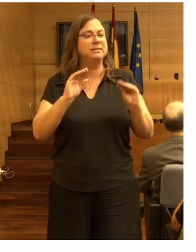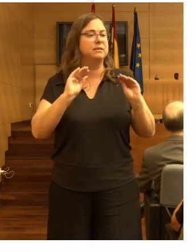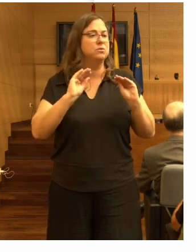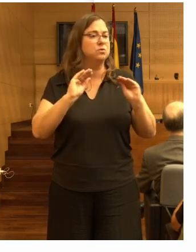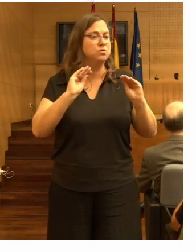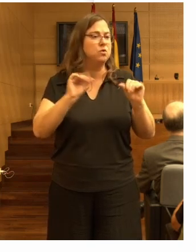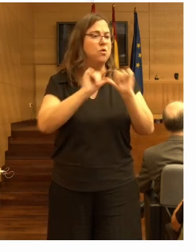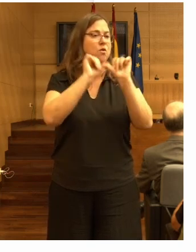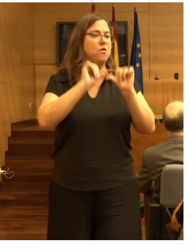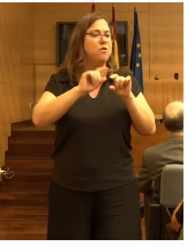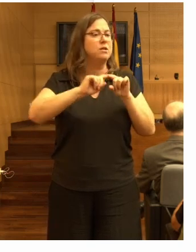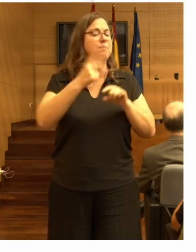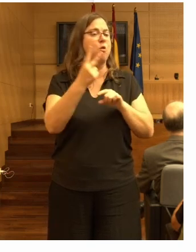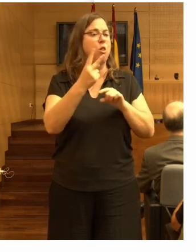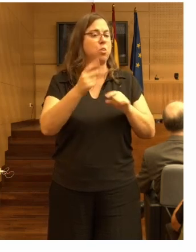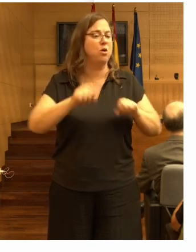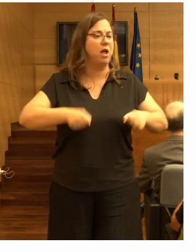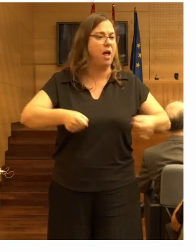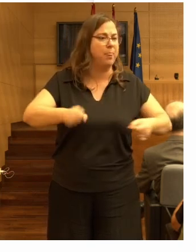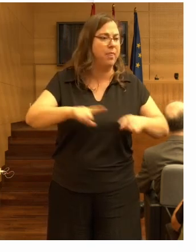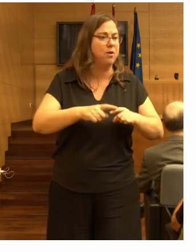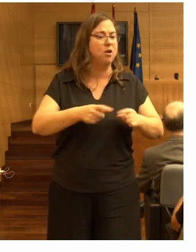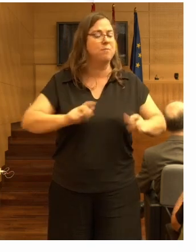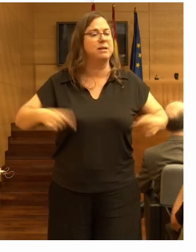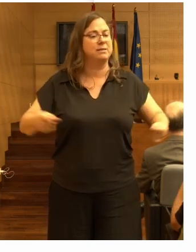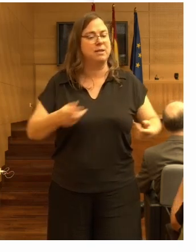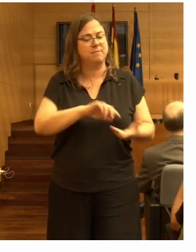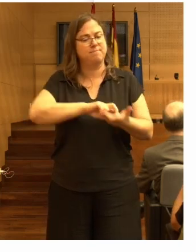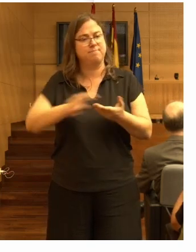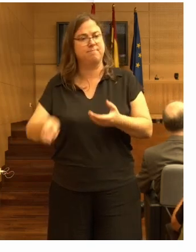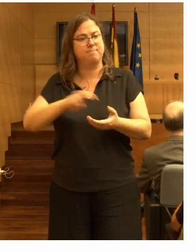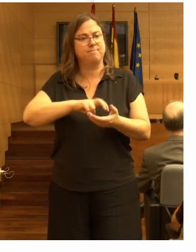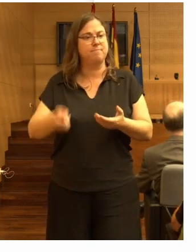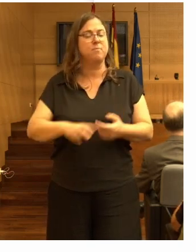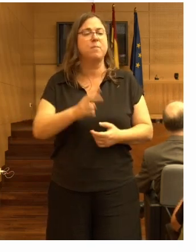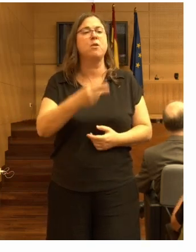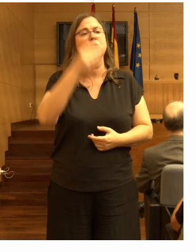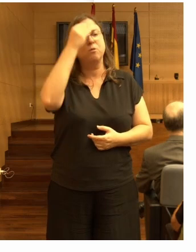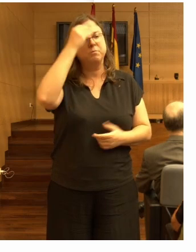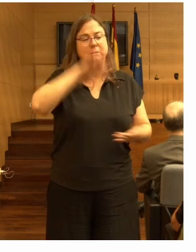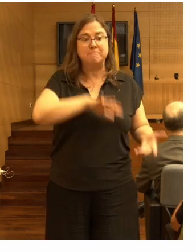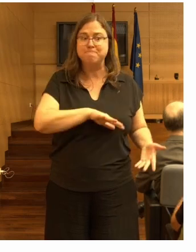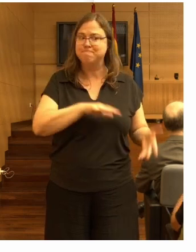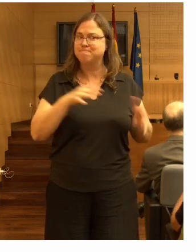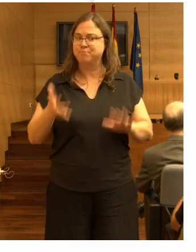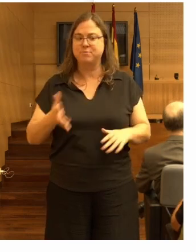estos dos tipos de aparatos y pueden pasar de uno a otro. Y yo creo que va a ser transformador.